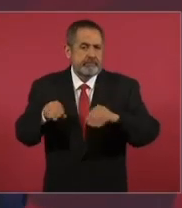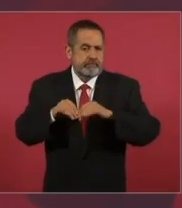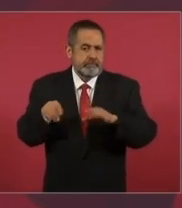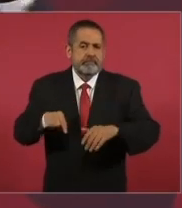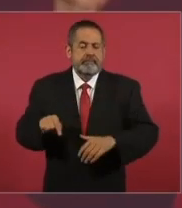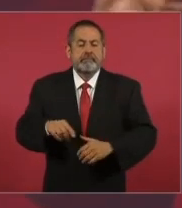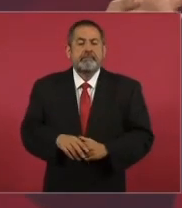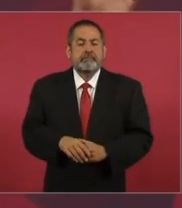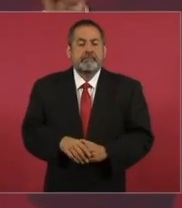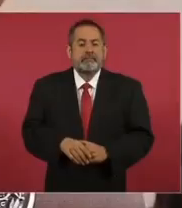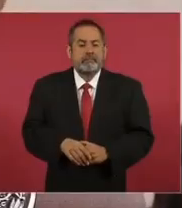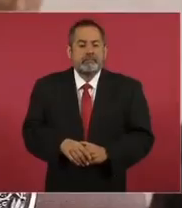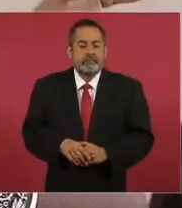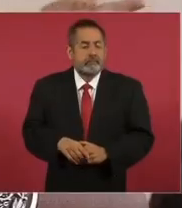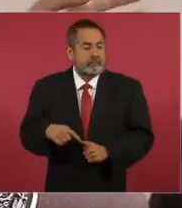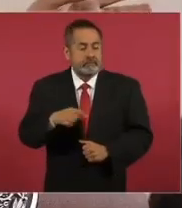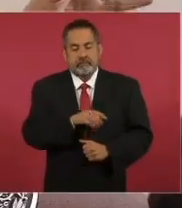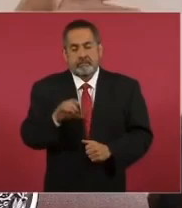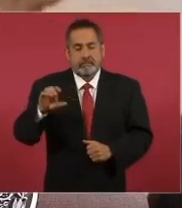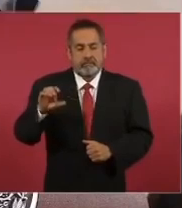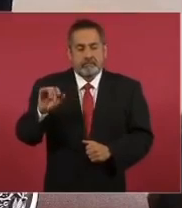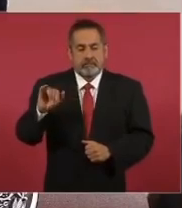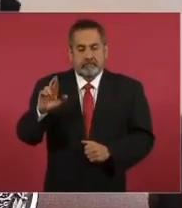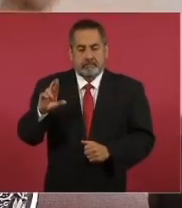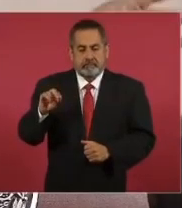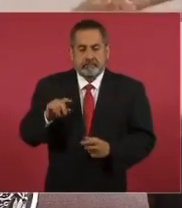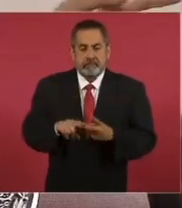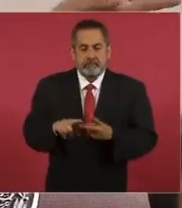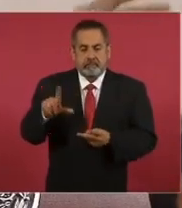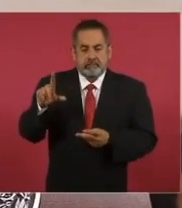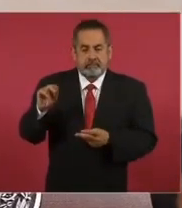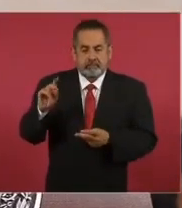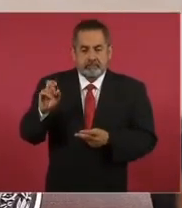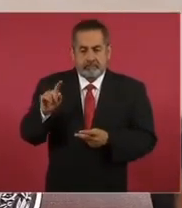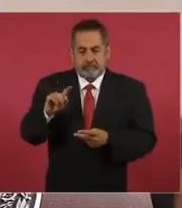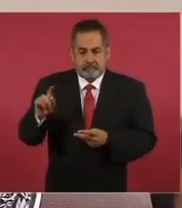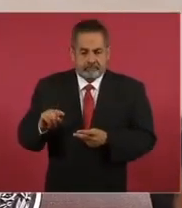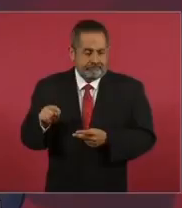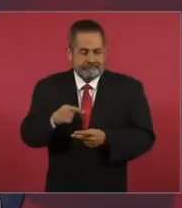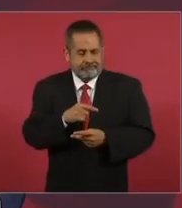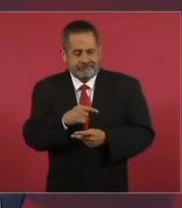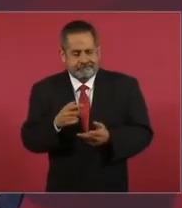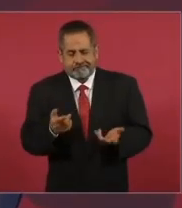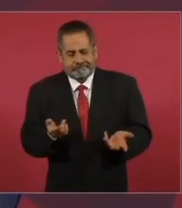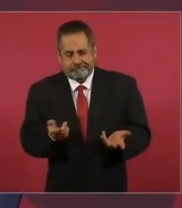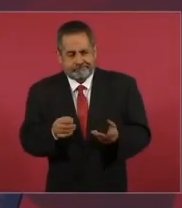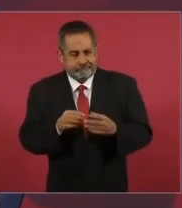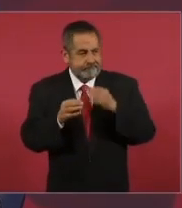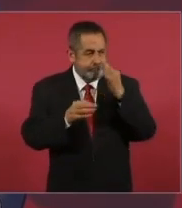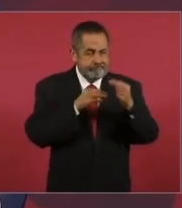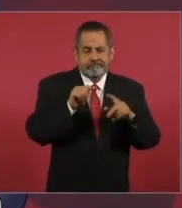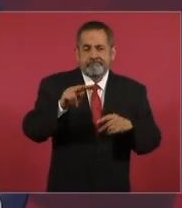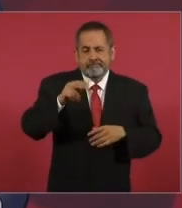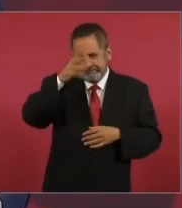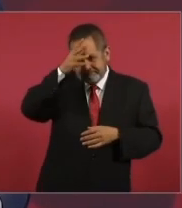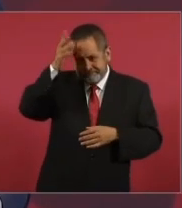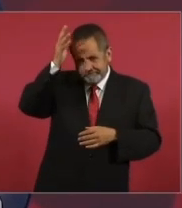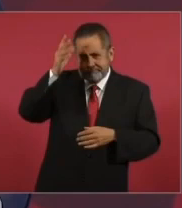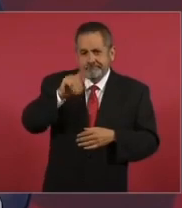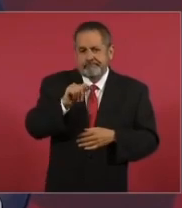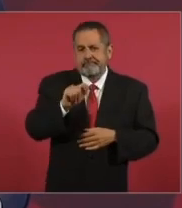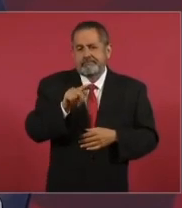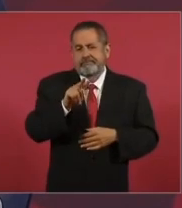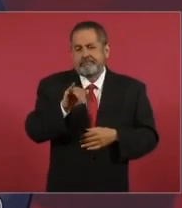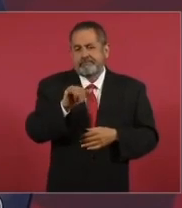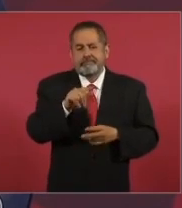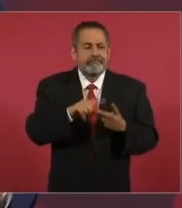Porque con Ciro y con López Dóriga y Azteca y con Televisa